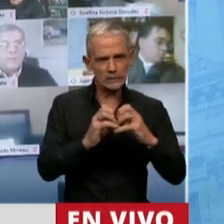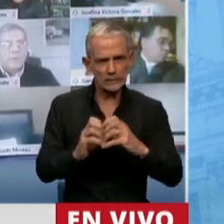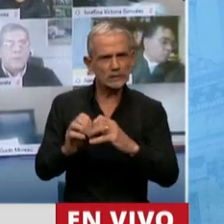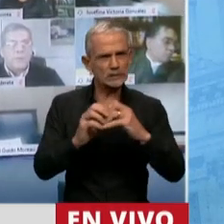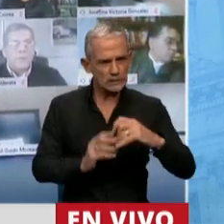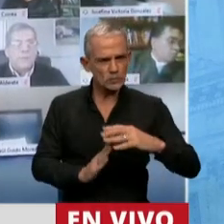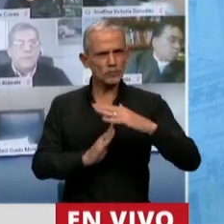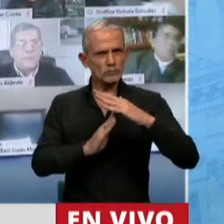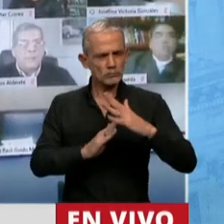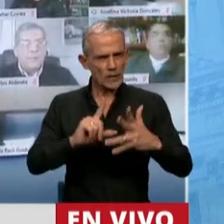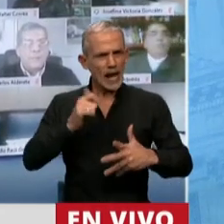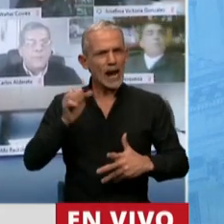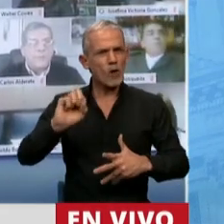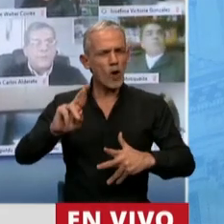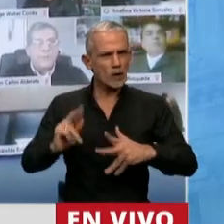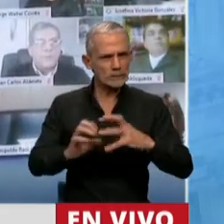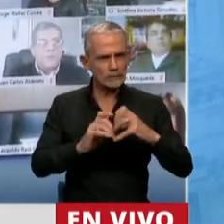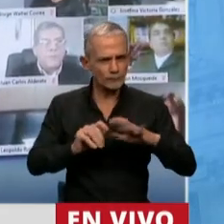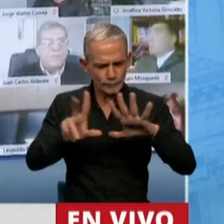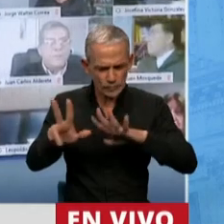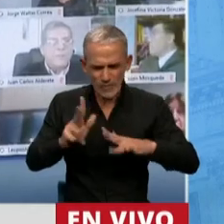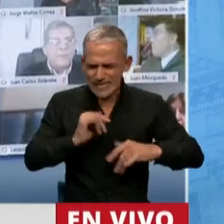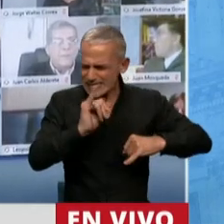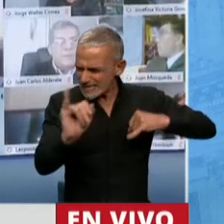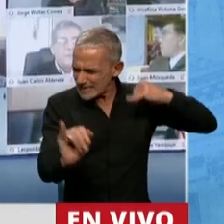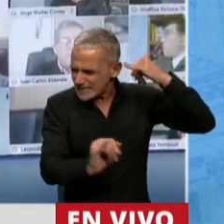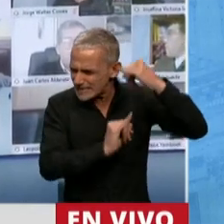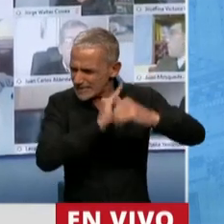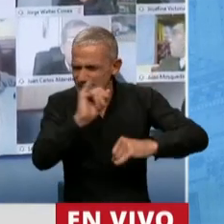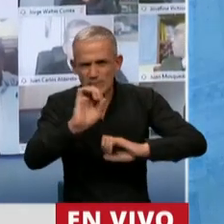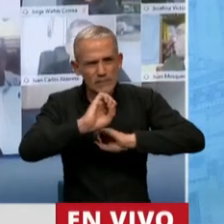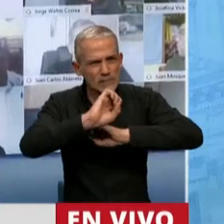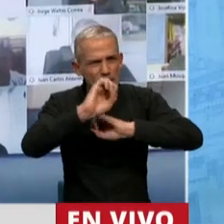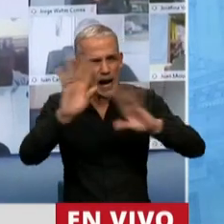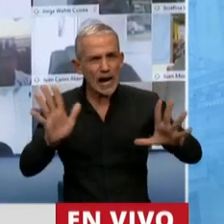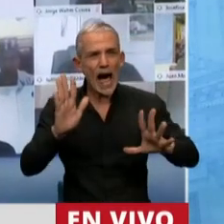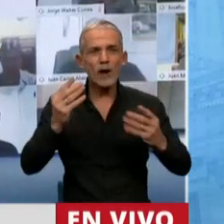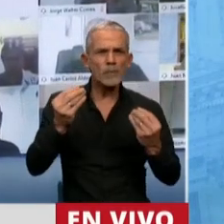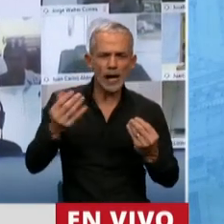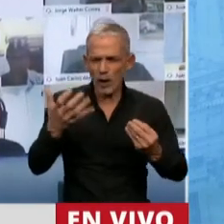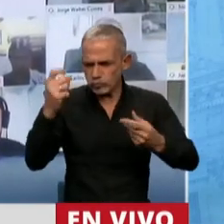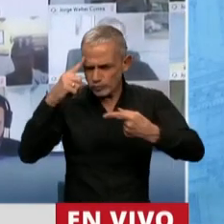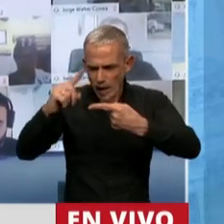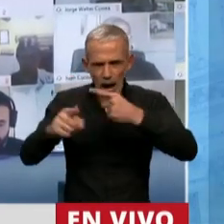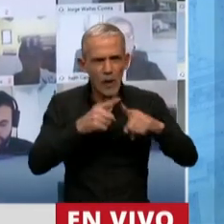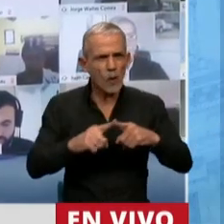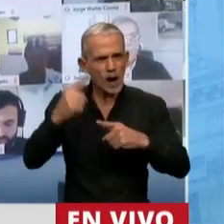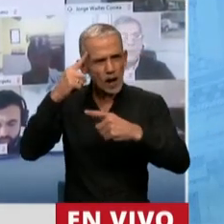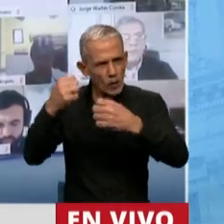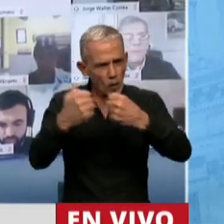puse todo lo que había que poner para poder lograr los consensos y los acuerdos necesarios,